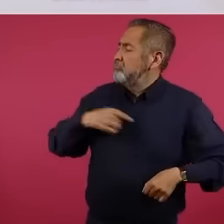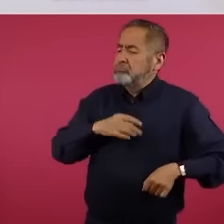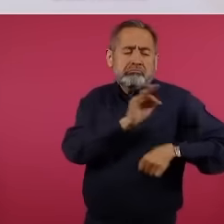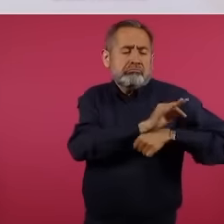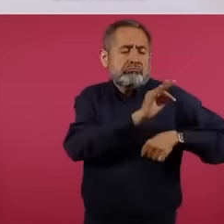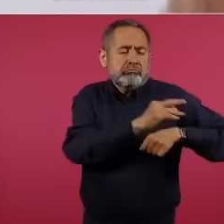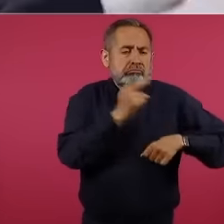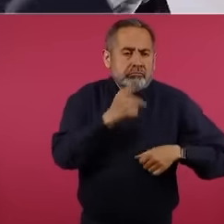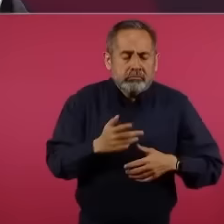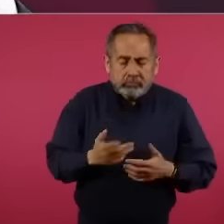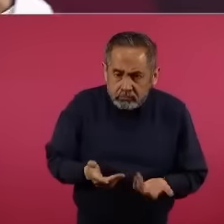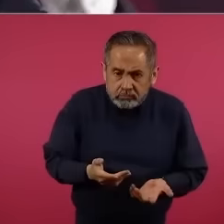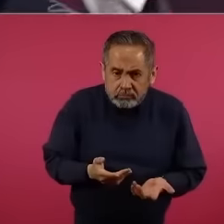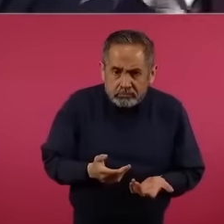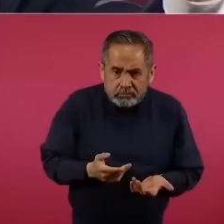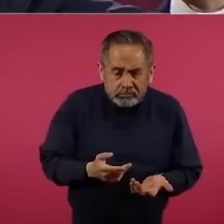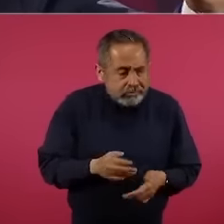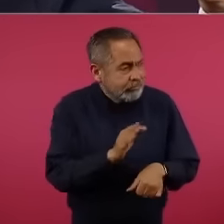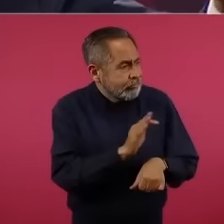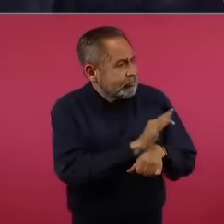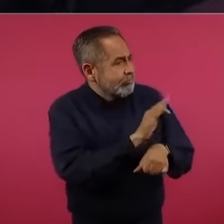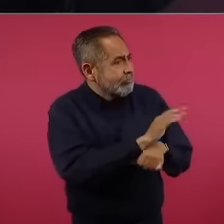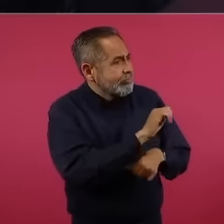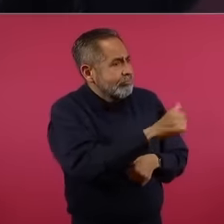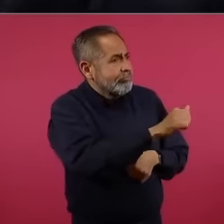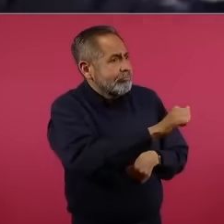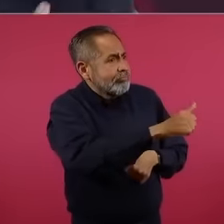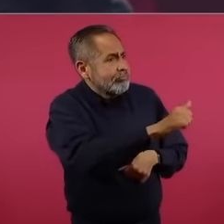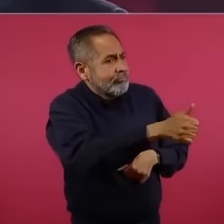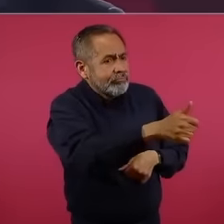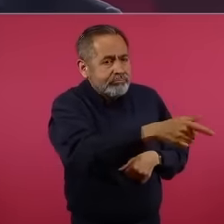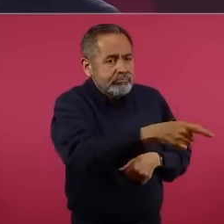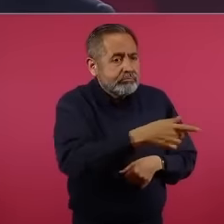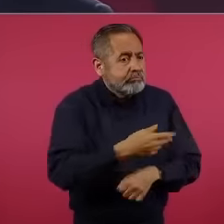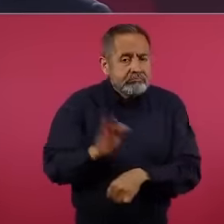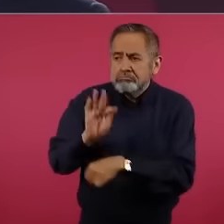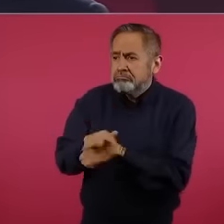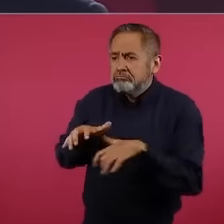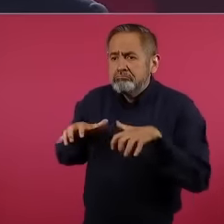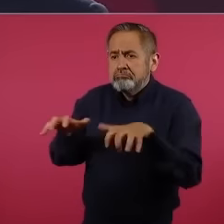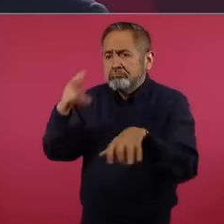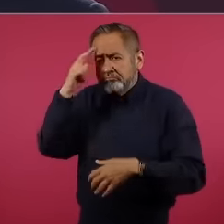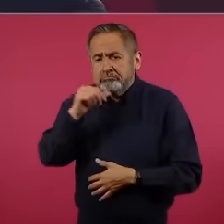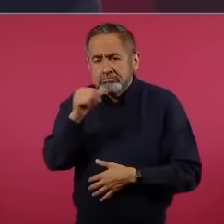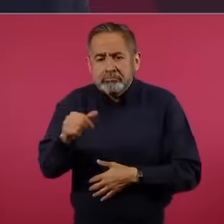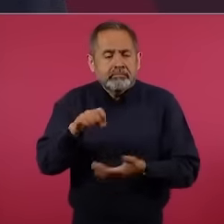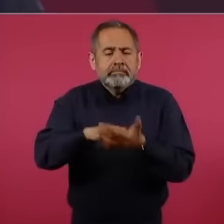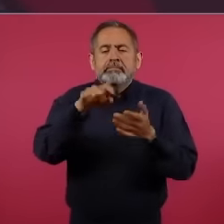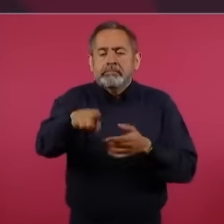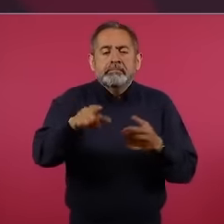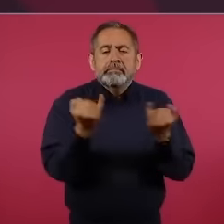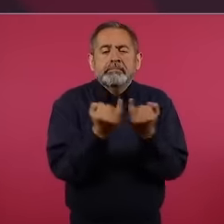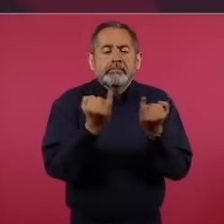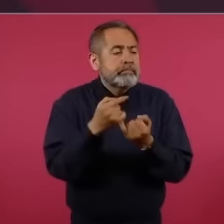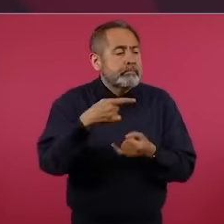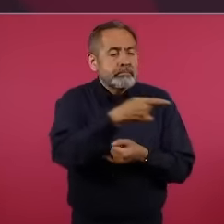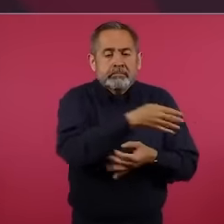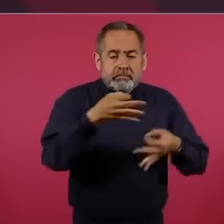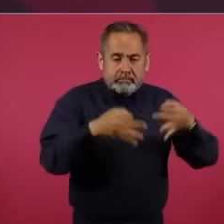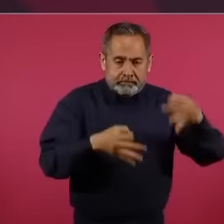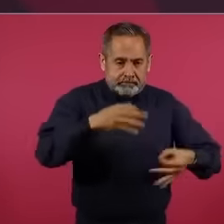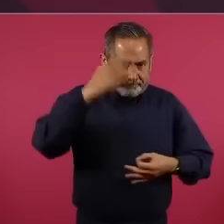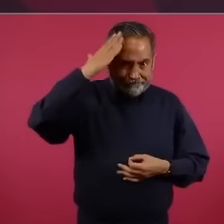Y así un ministro que guarda un expediente